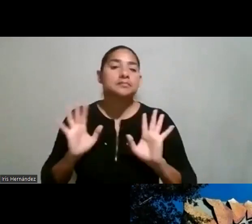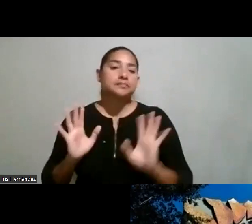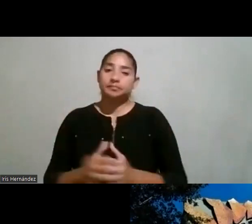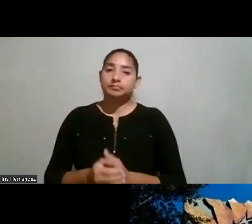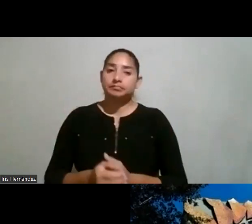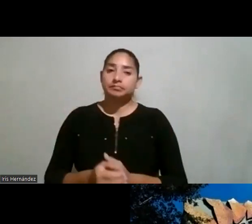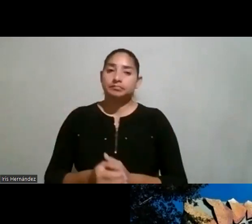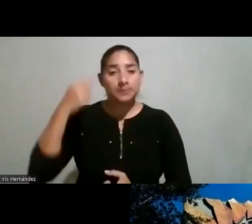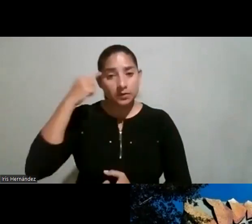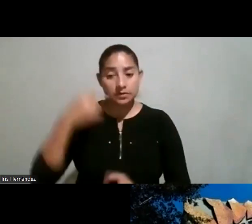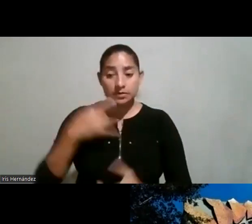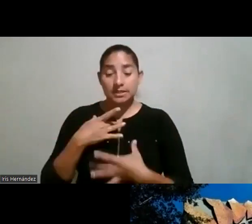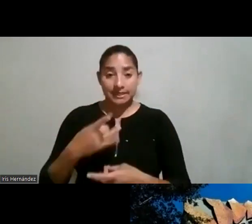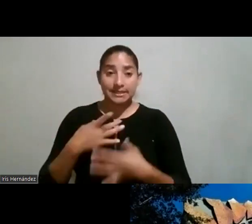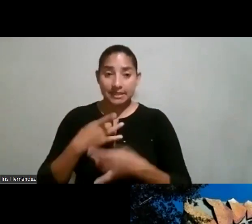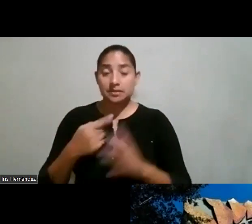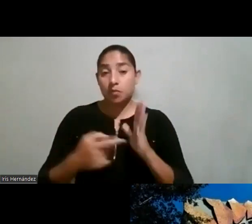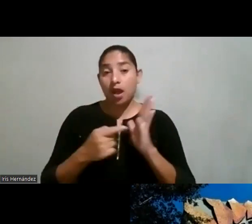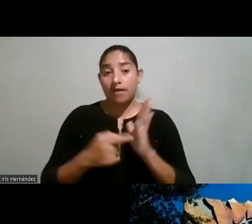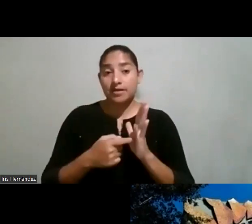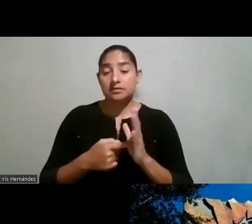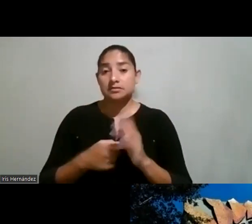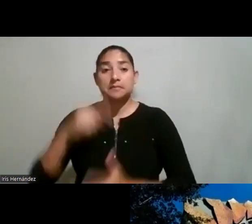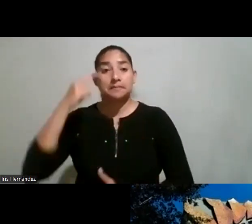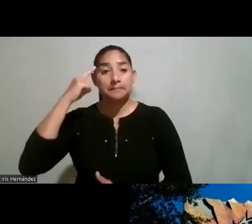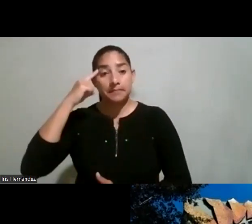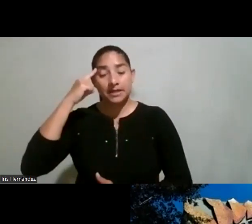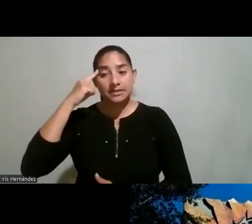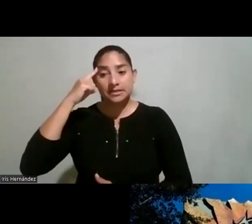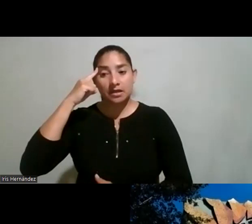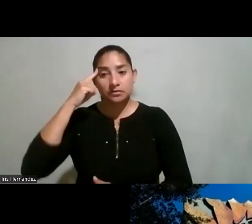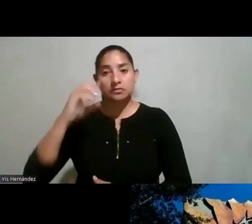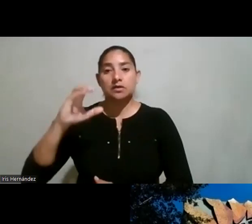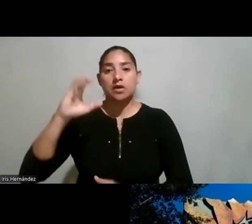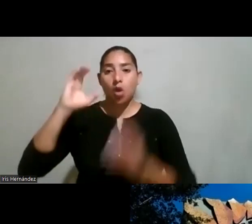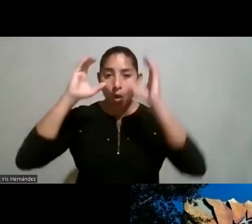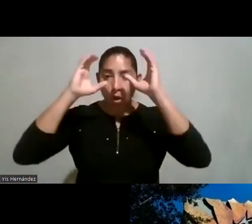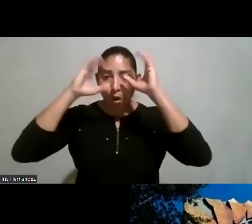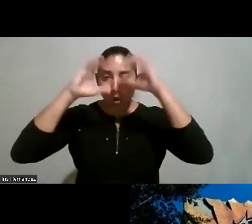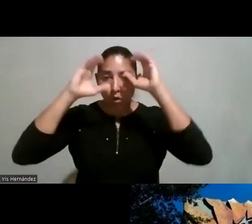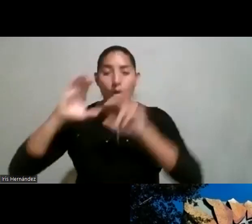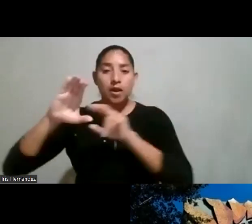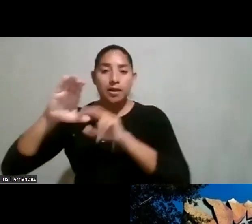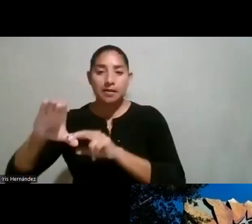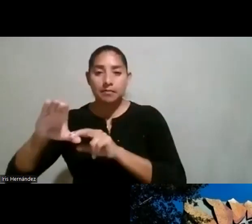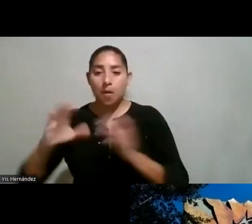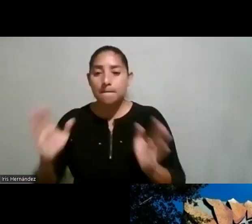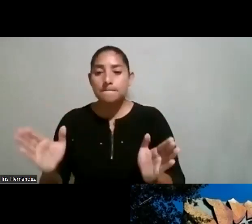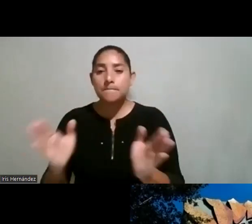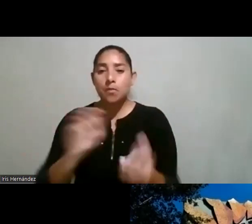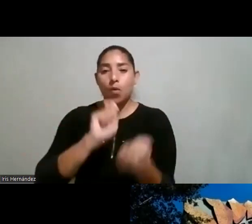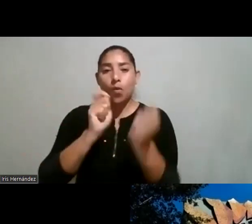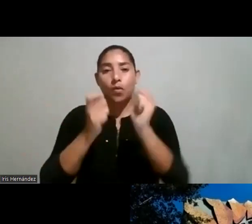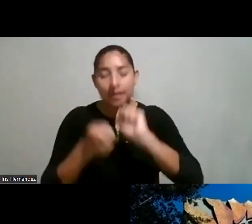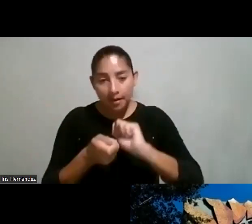creo que también es interesante a veces pensando por ejemplo el ecolipto tal vez de promover algún tipo de intercambio